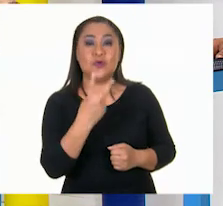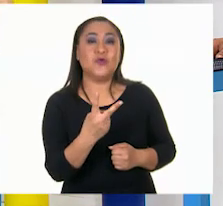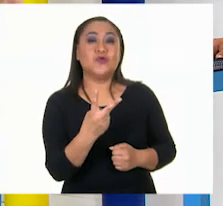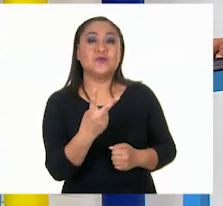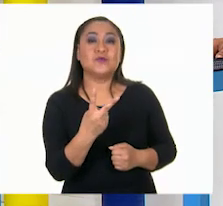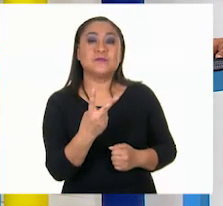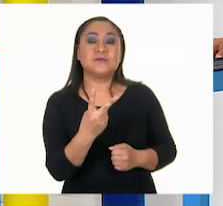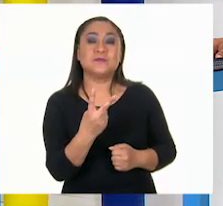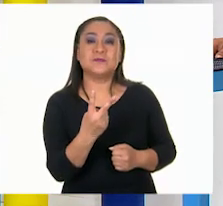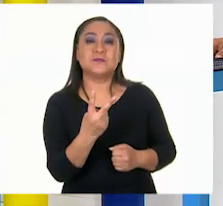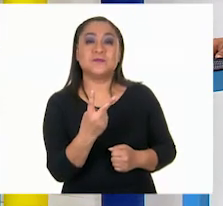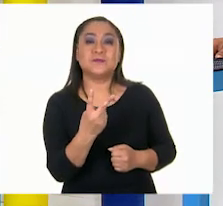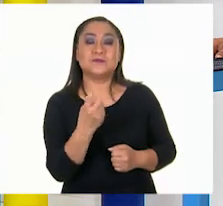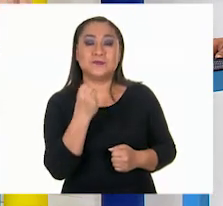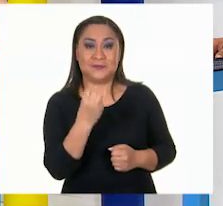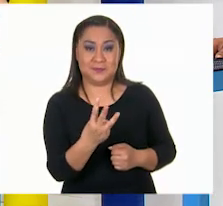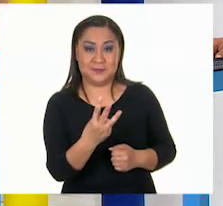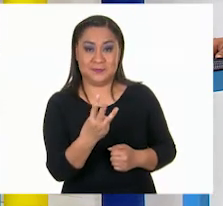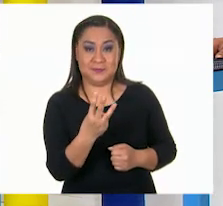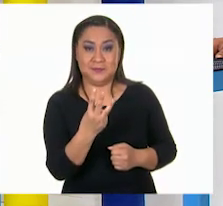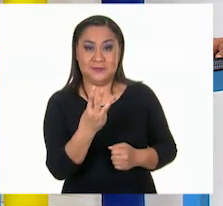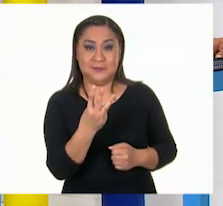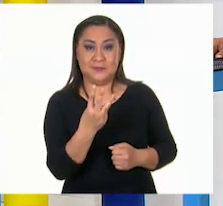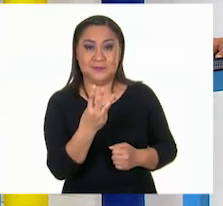dos, tres,